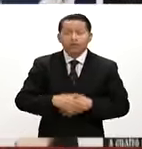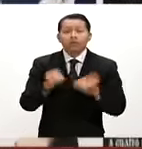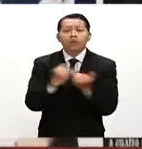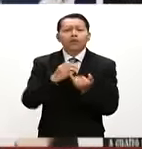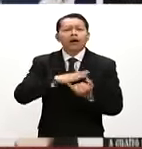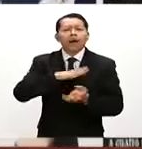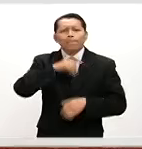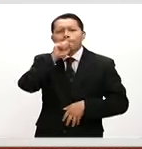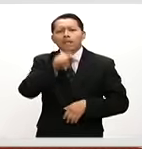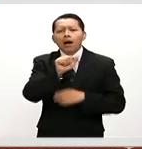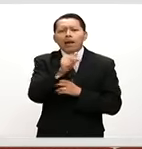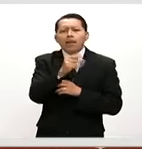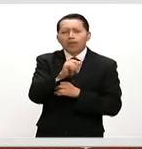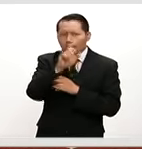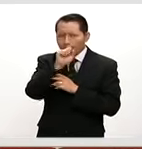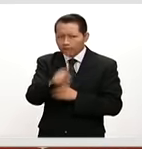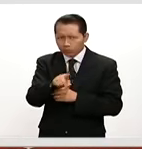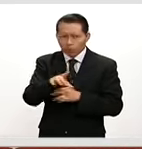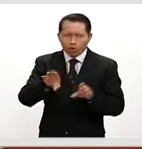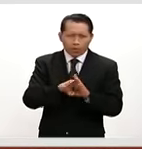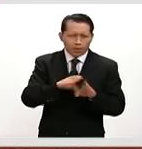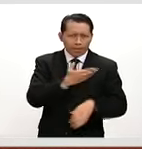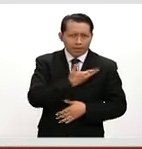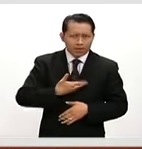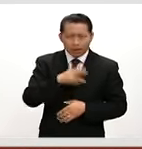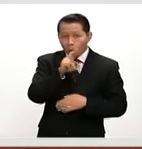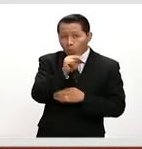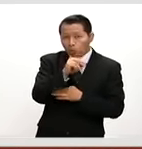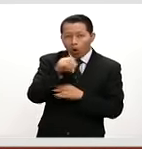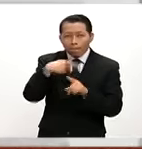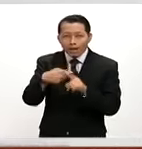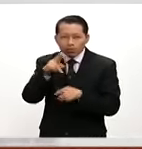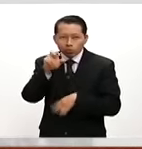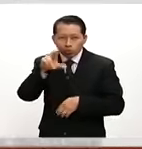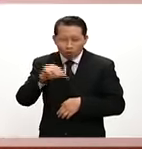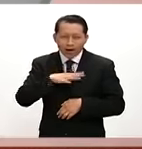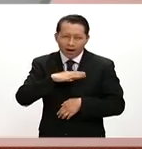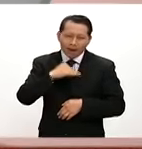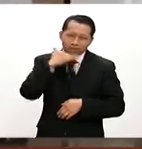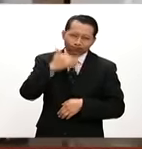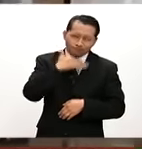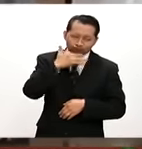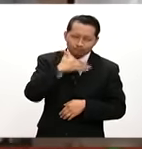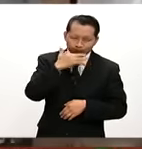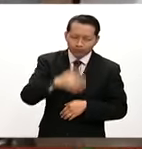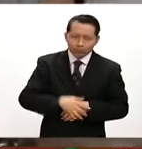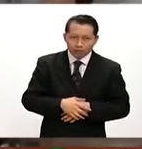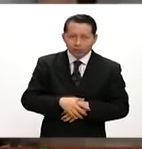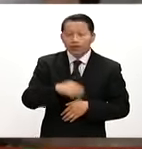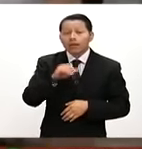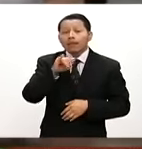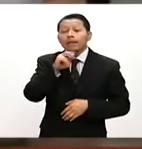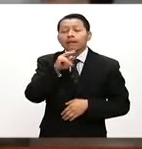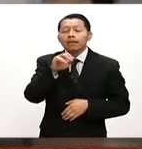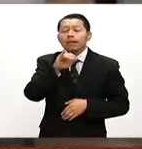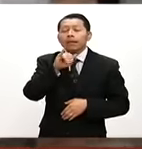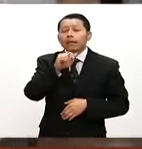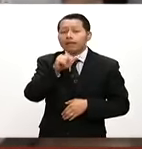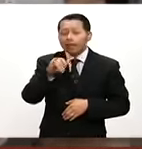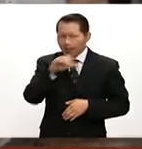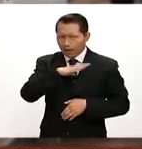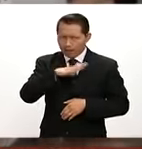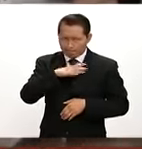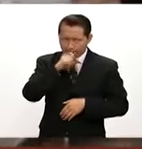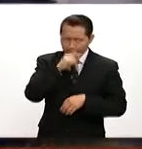Detienen a Naim Livientella Presidente del 1 más 1 Por fraude fiscal El INA investigará A Cuauhtémoc